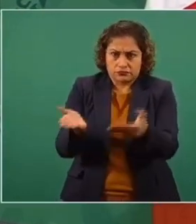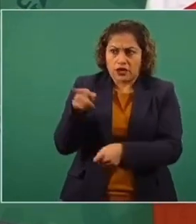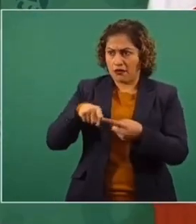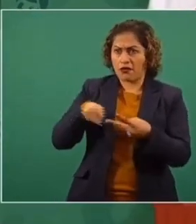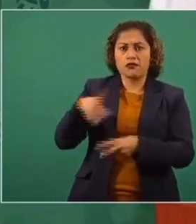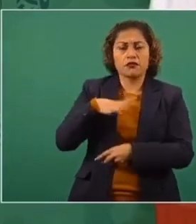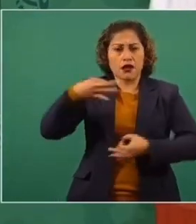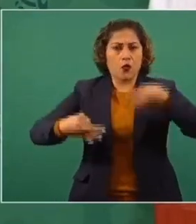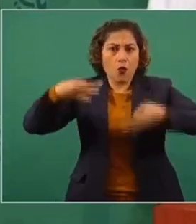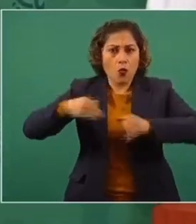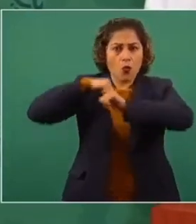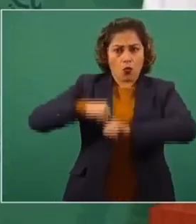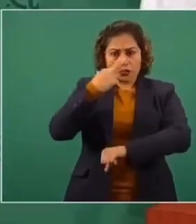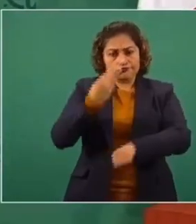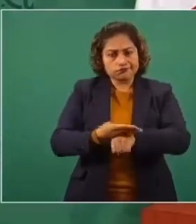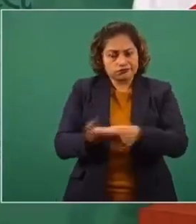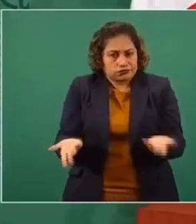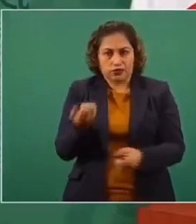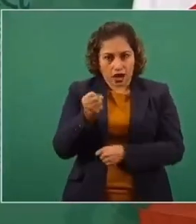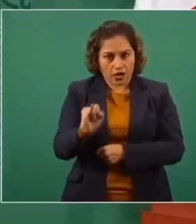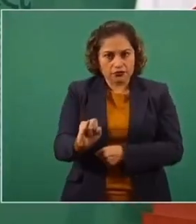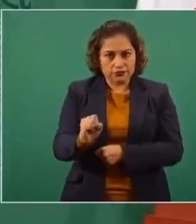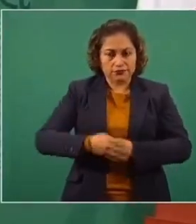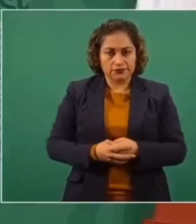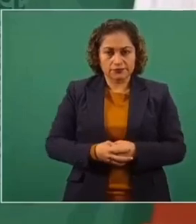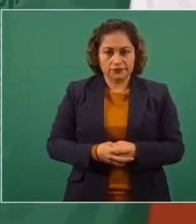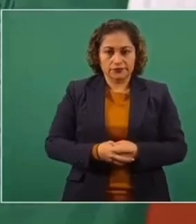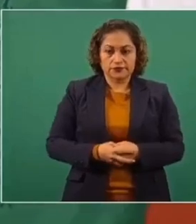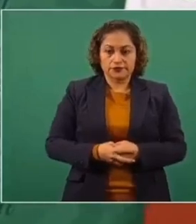Público, para eso es el juez. No, este...